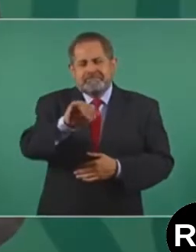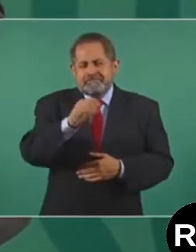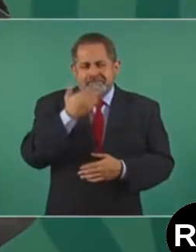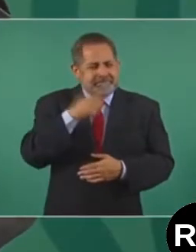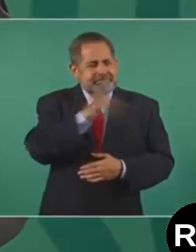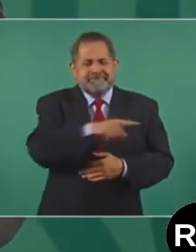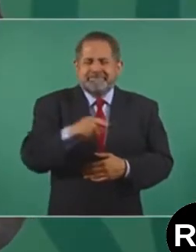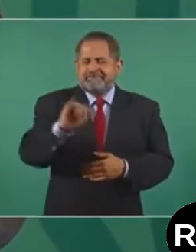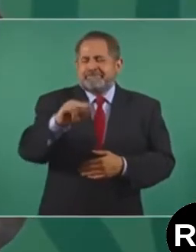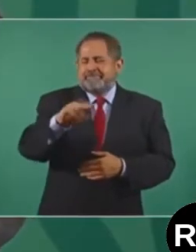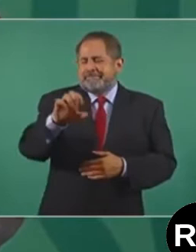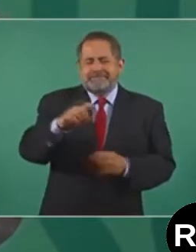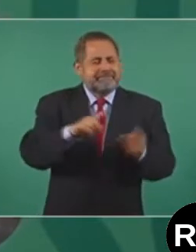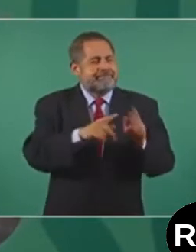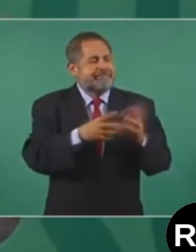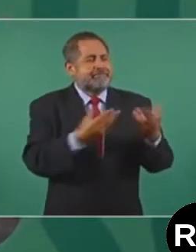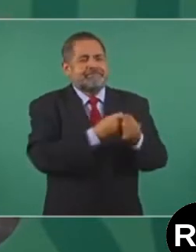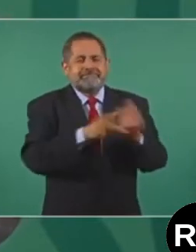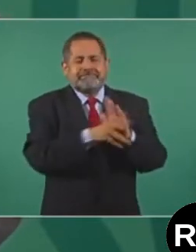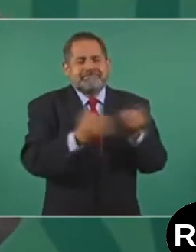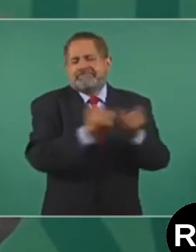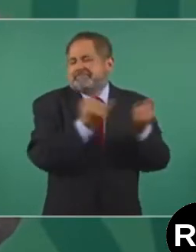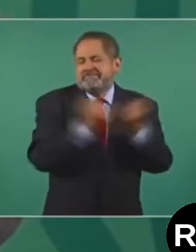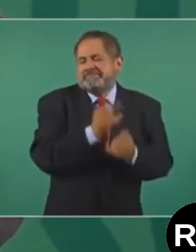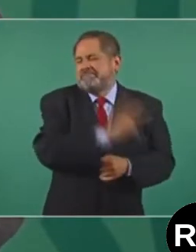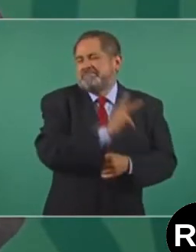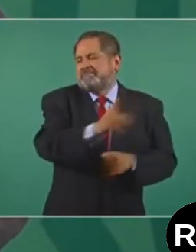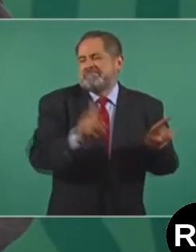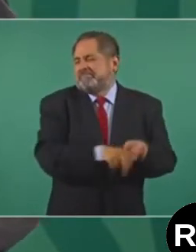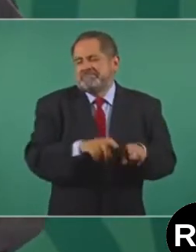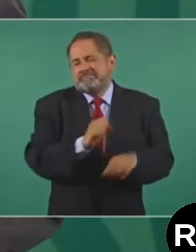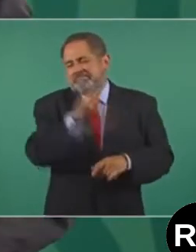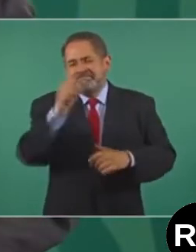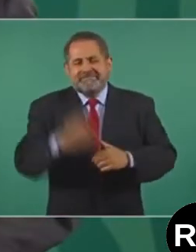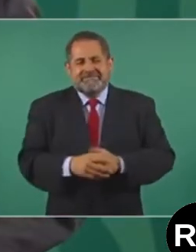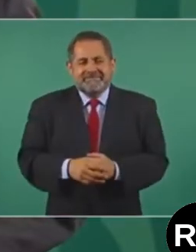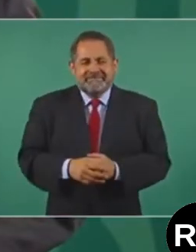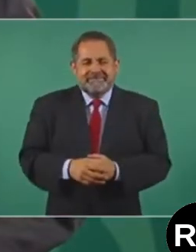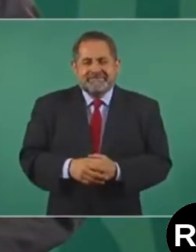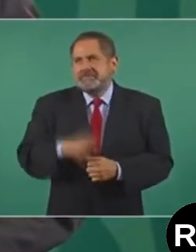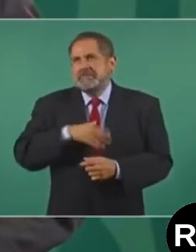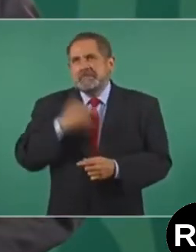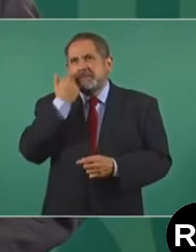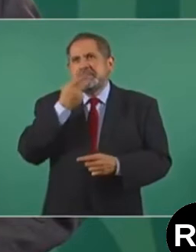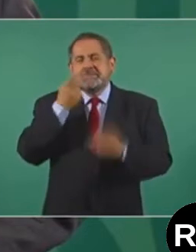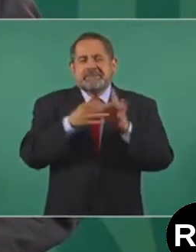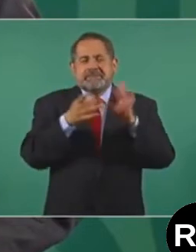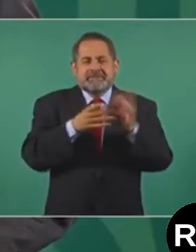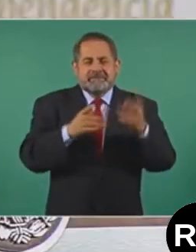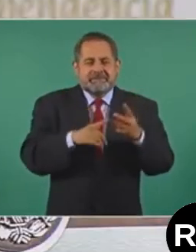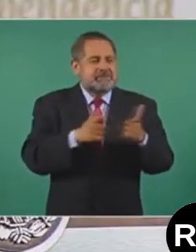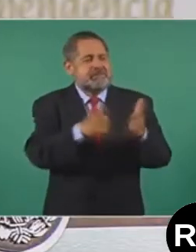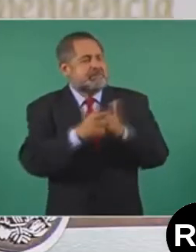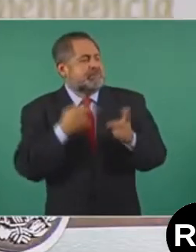INE y el Universal, no quiero mencionar